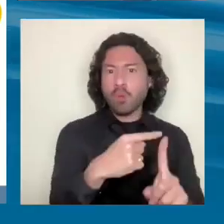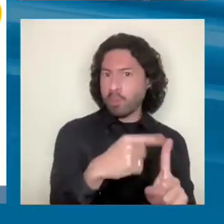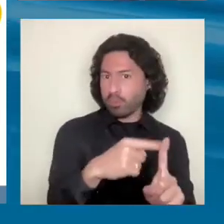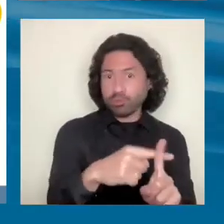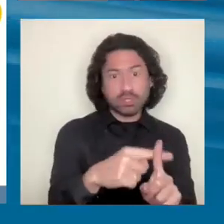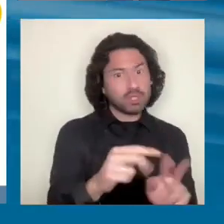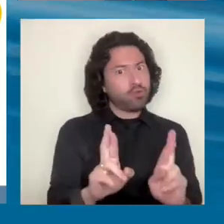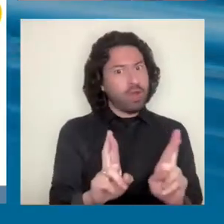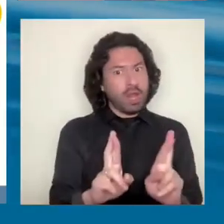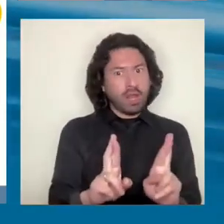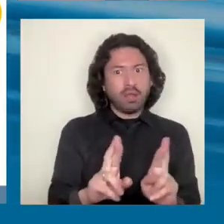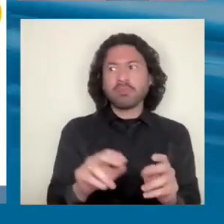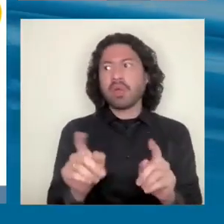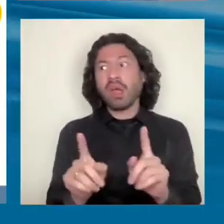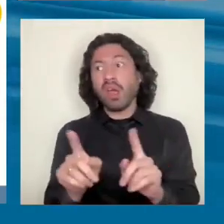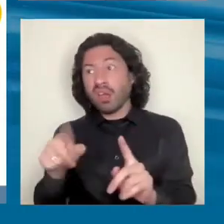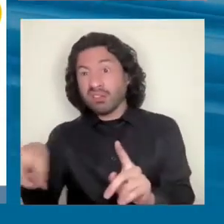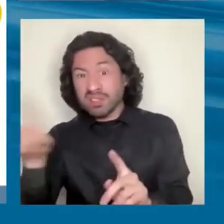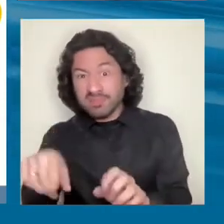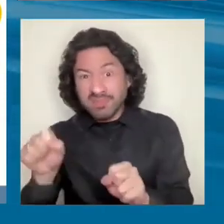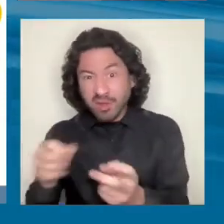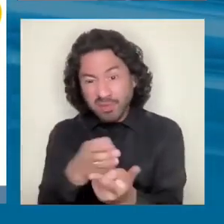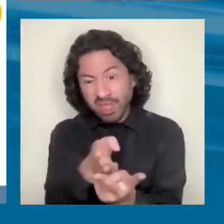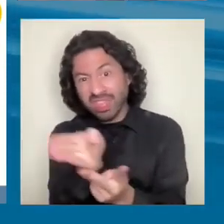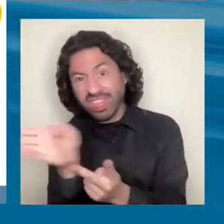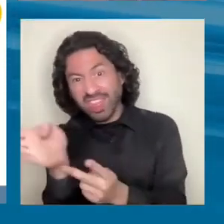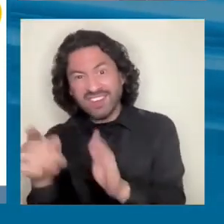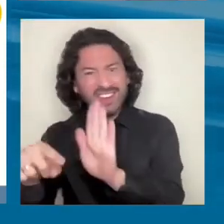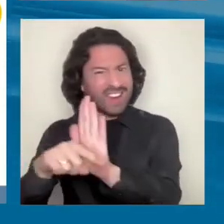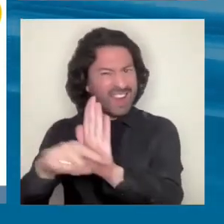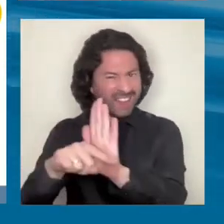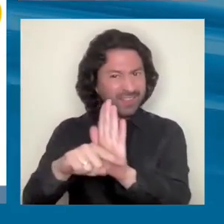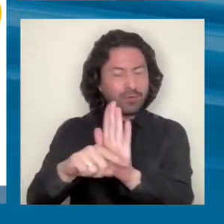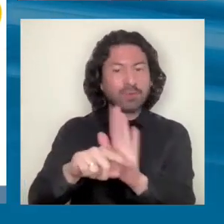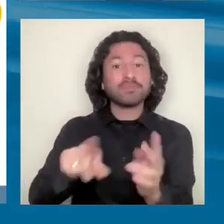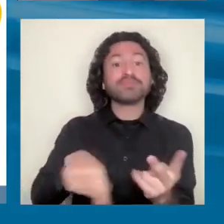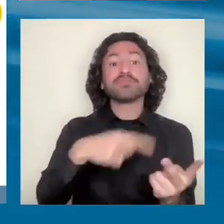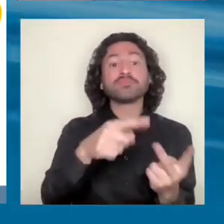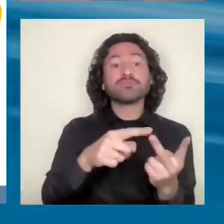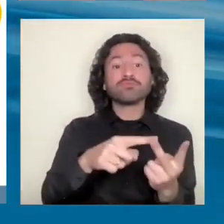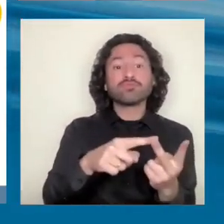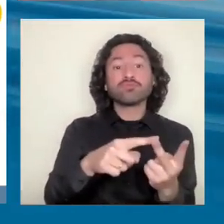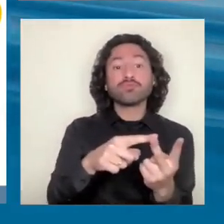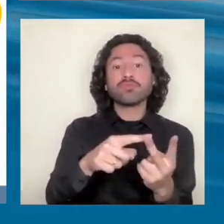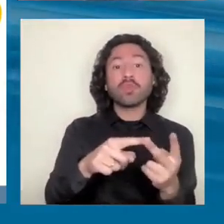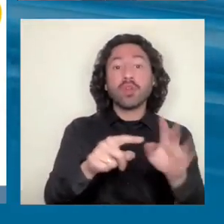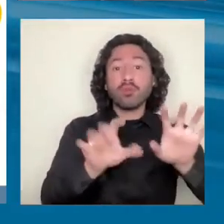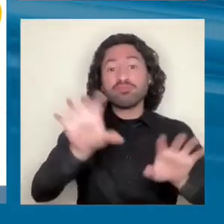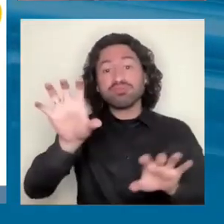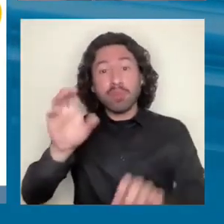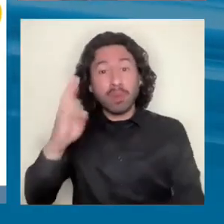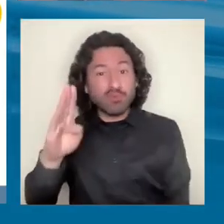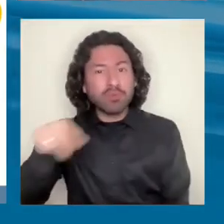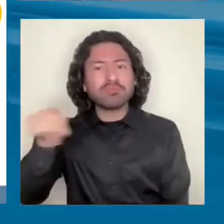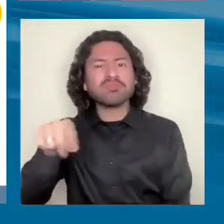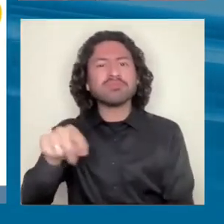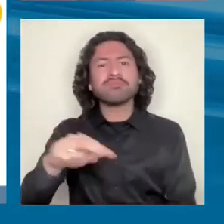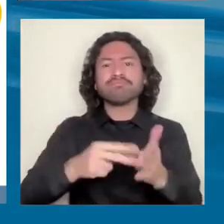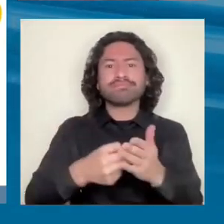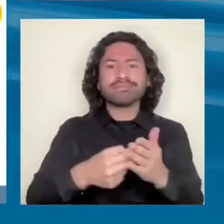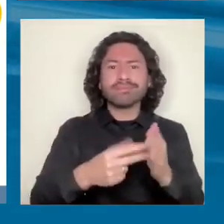sociedades en direcciones negativas, que también eso habría que discutirlo. Y la gobernabilidad, capacidad de asegurar el cumplimiento de la ley,